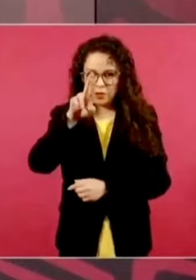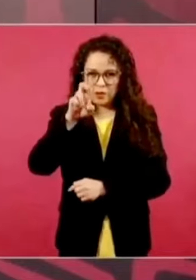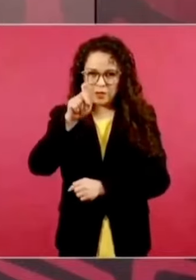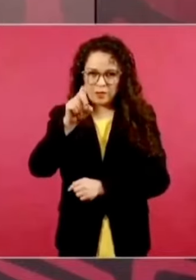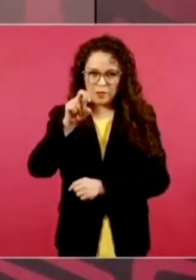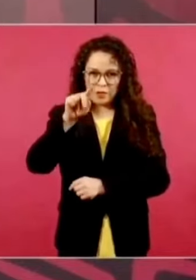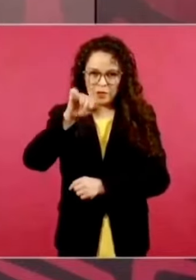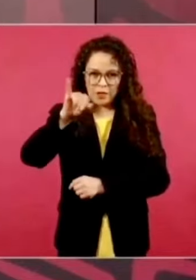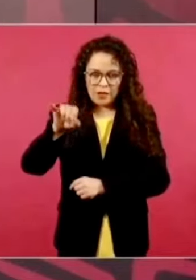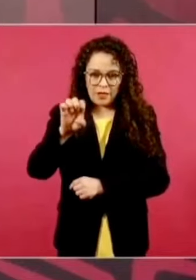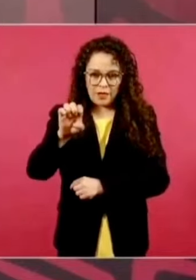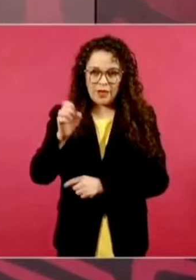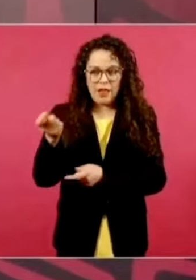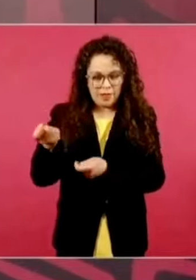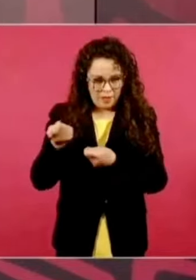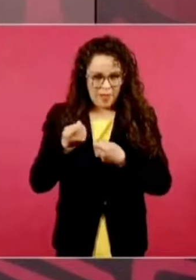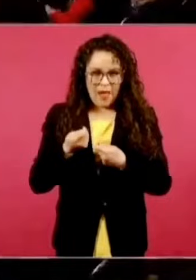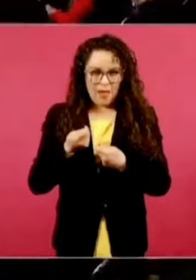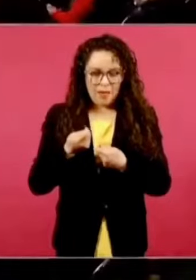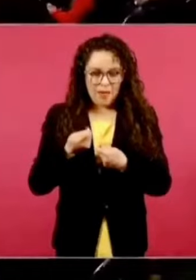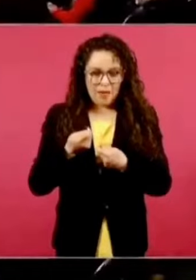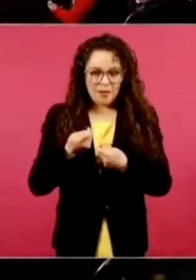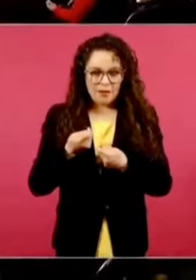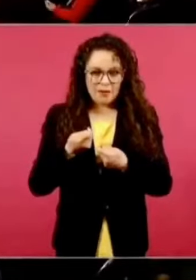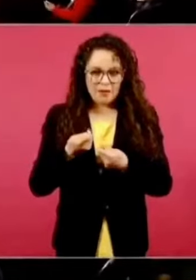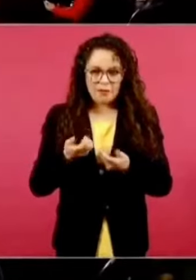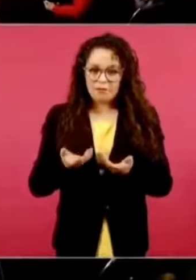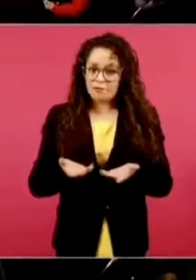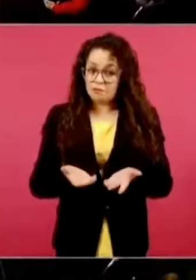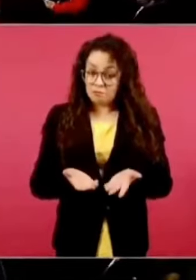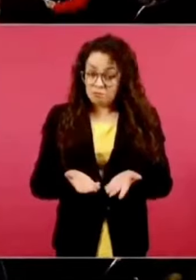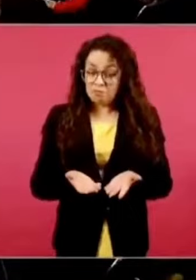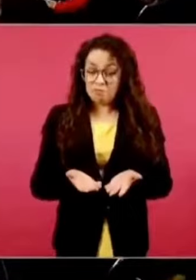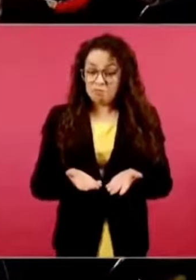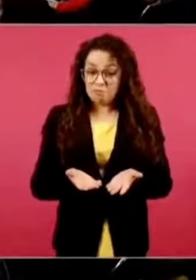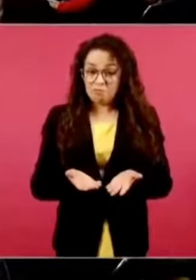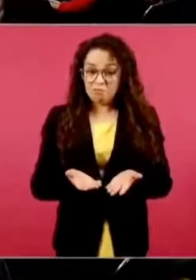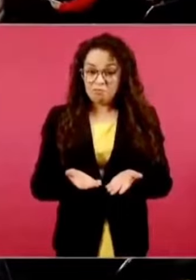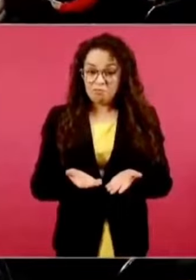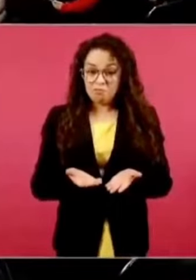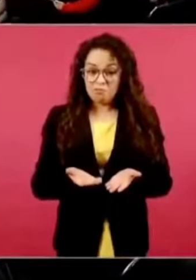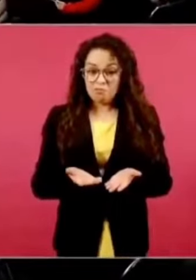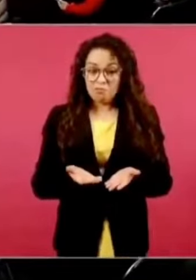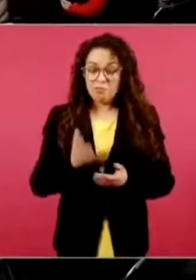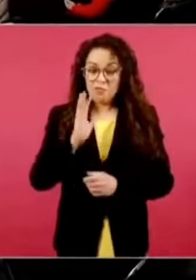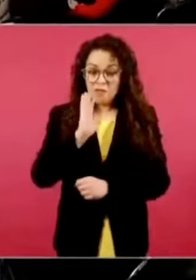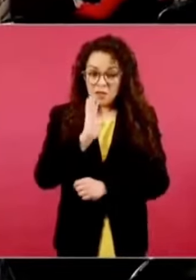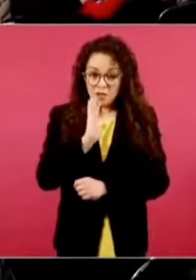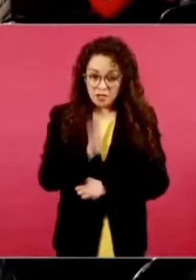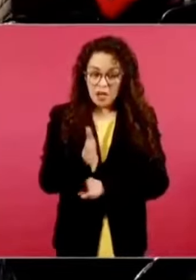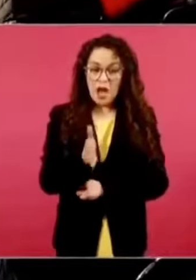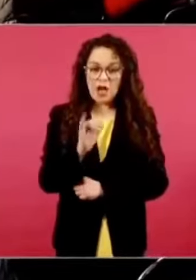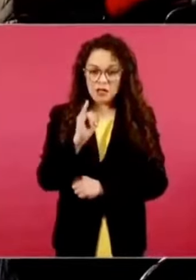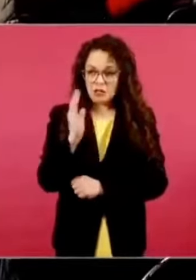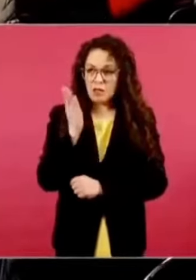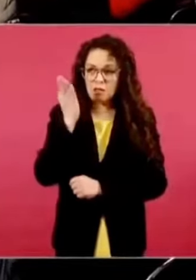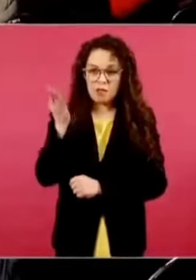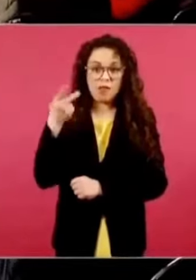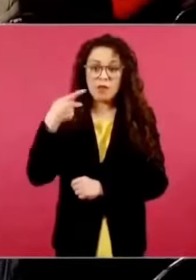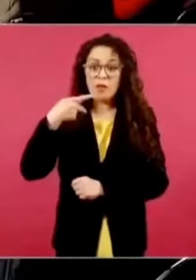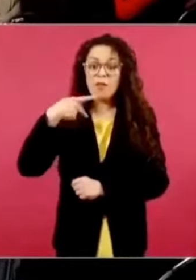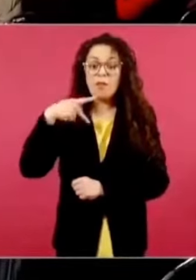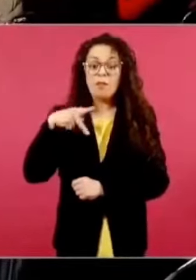pedido y no quieren decir